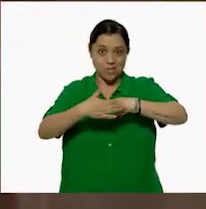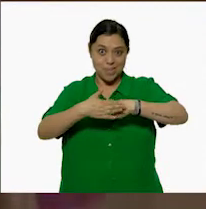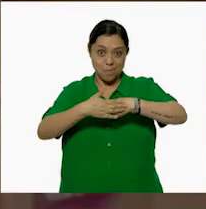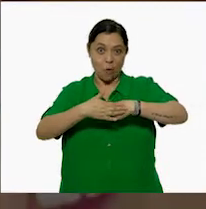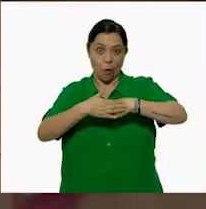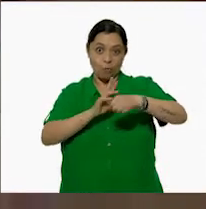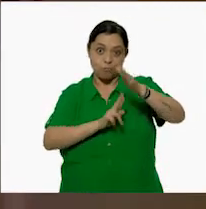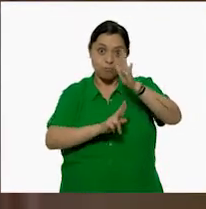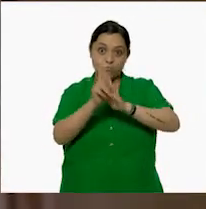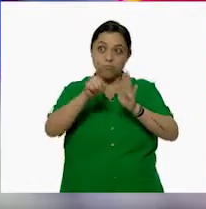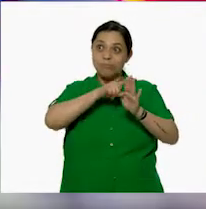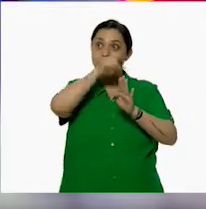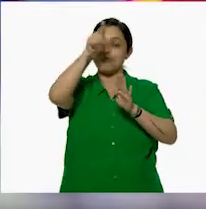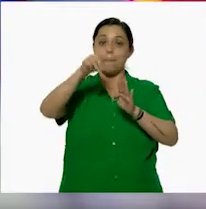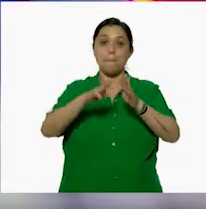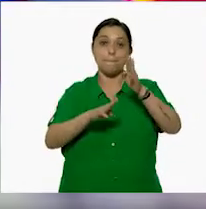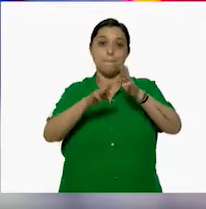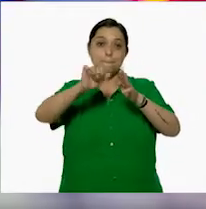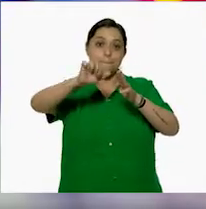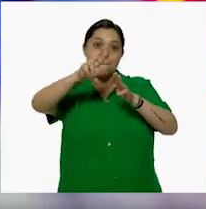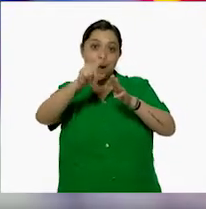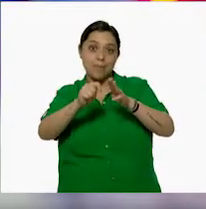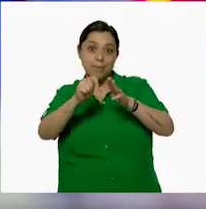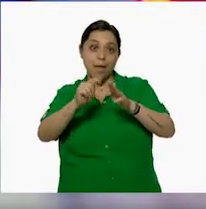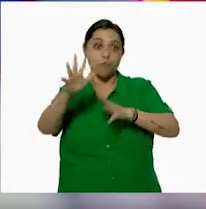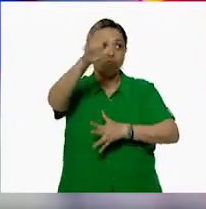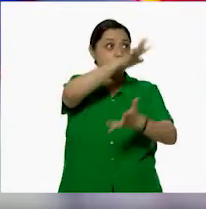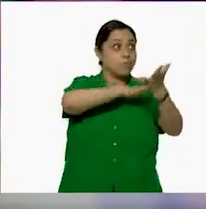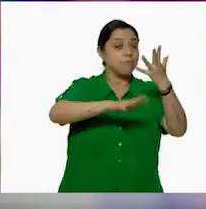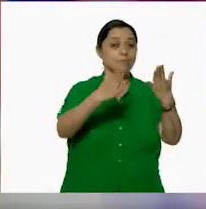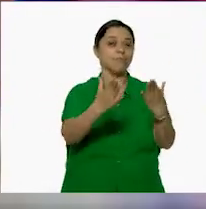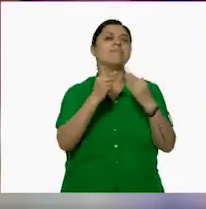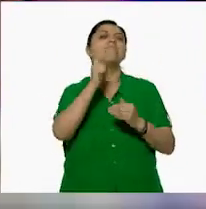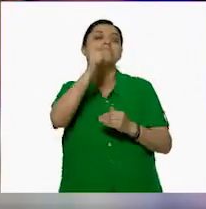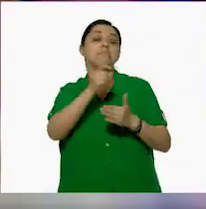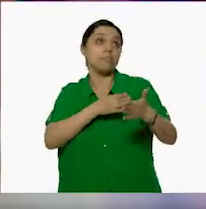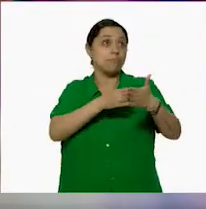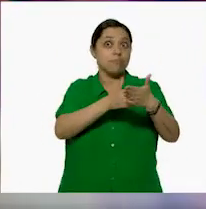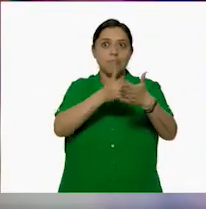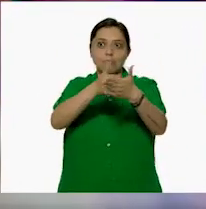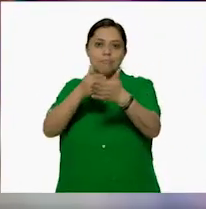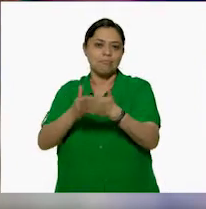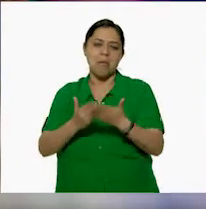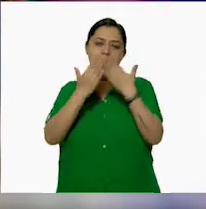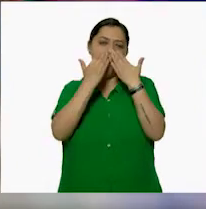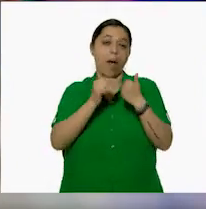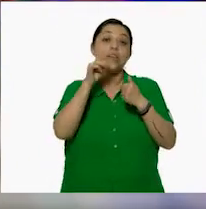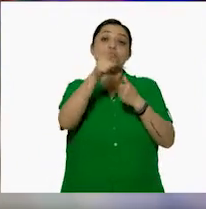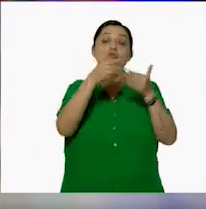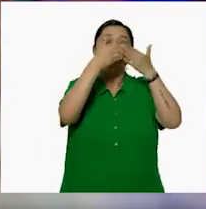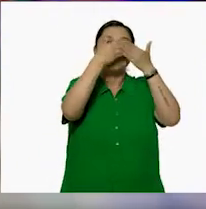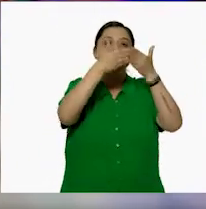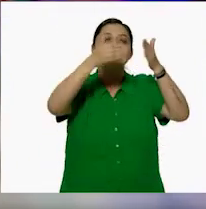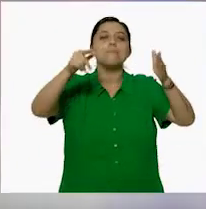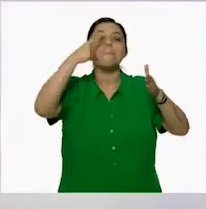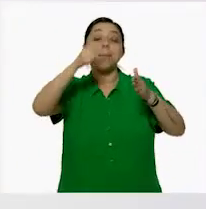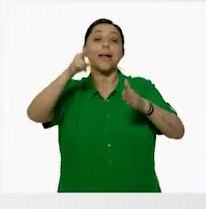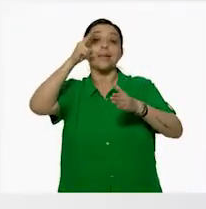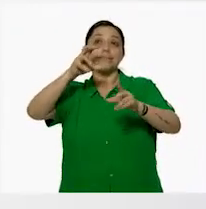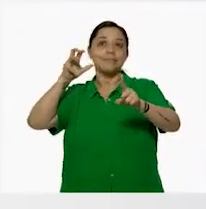llegarán hasta Marte. El universo me enseñó que no existen fronteras cuando se trata de abrir tu mente y alcanzar tu sueño.